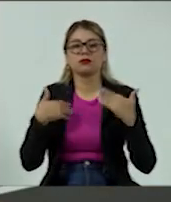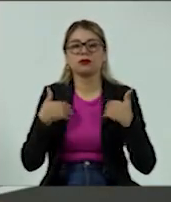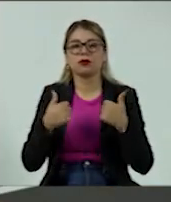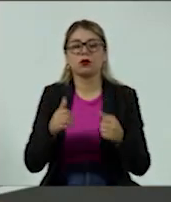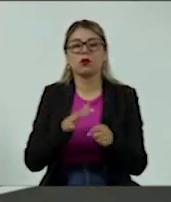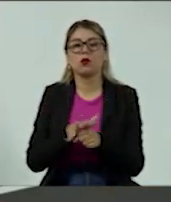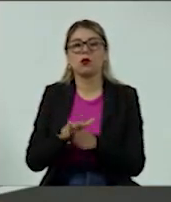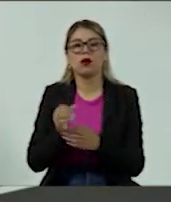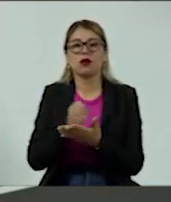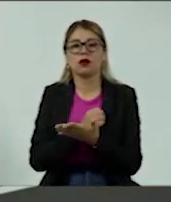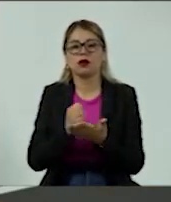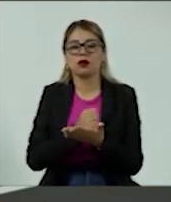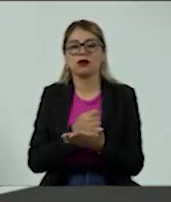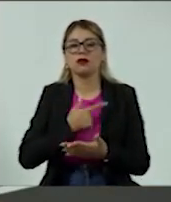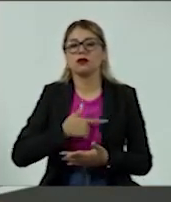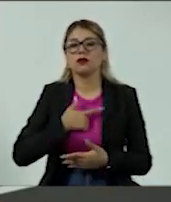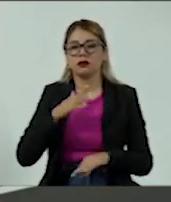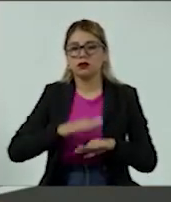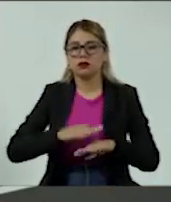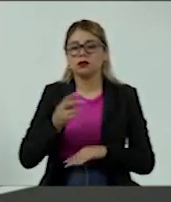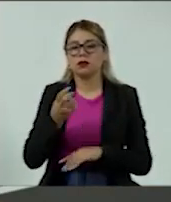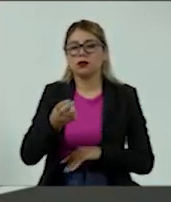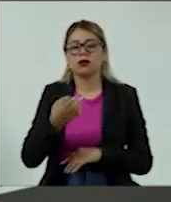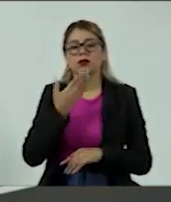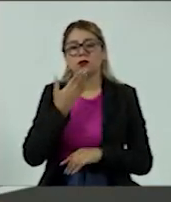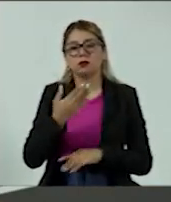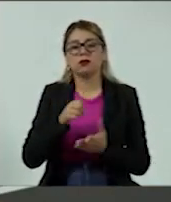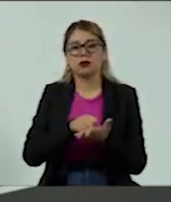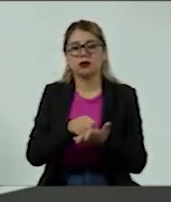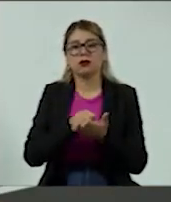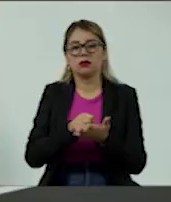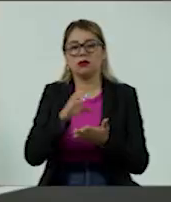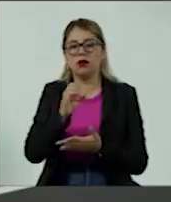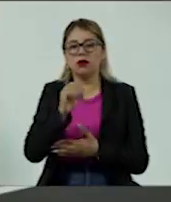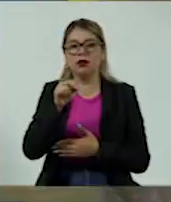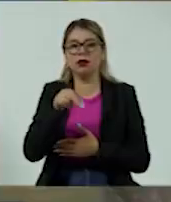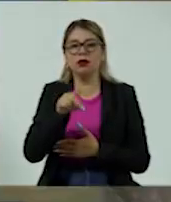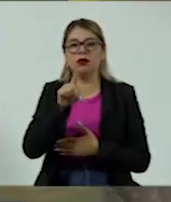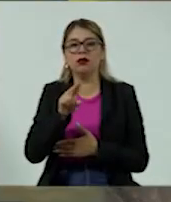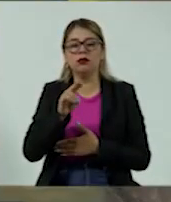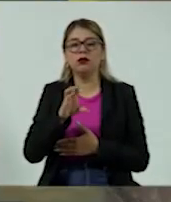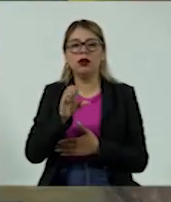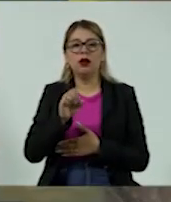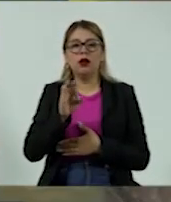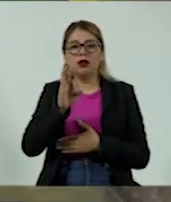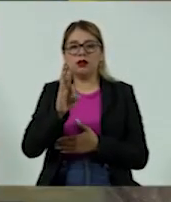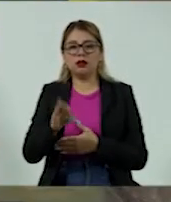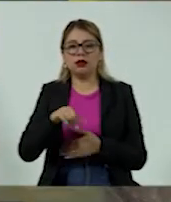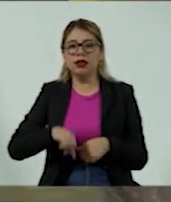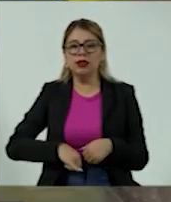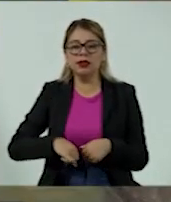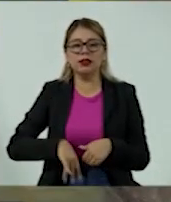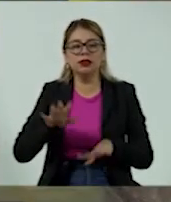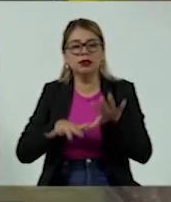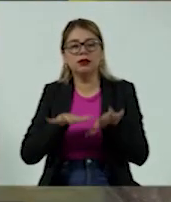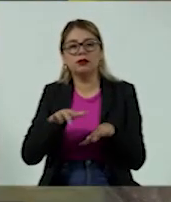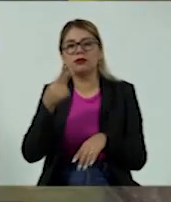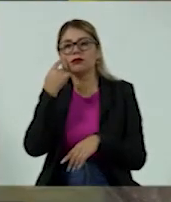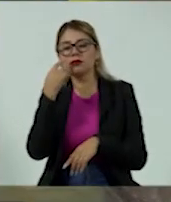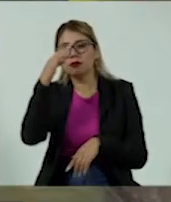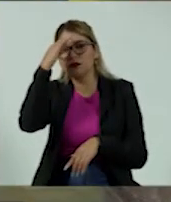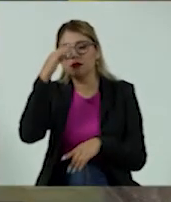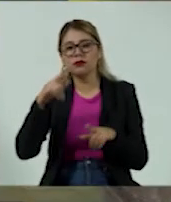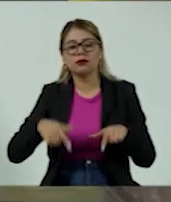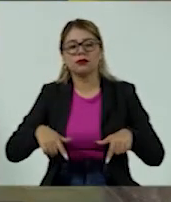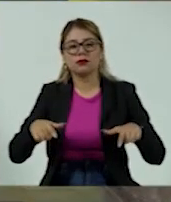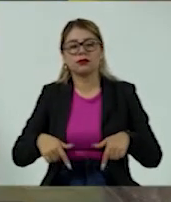crédito que más le conviene y me parece que es un gran servicio que da la Conducef y que a veces no estamos enterados de él y que a través de esta página,